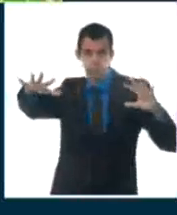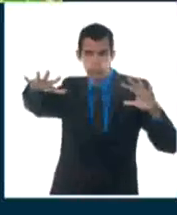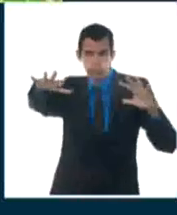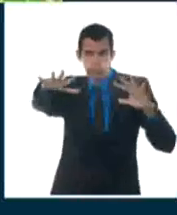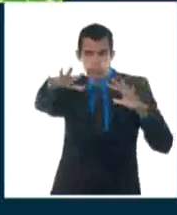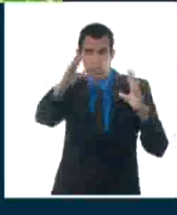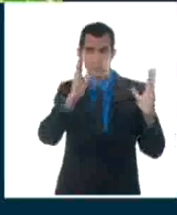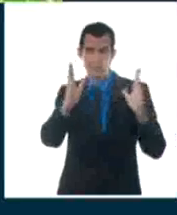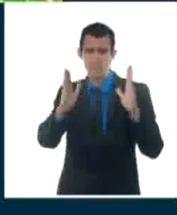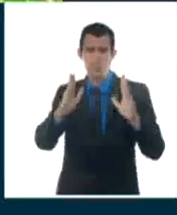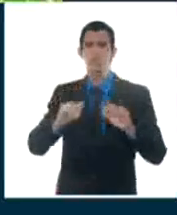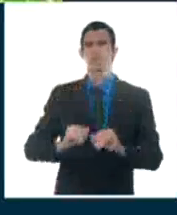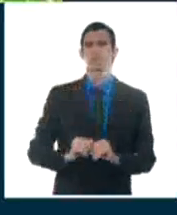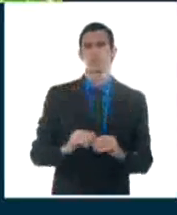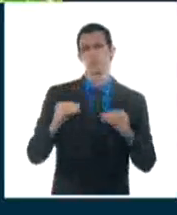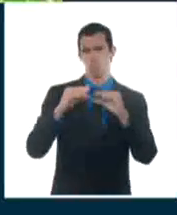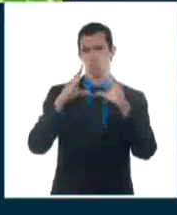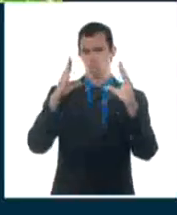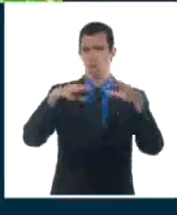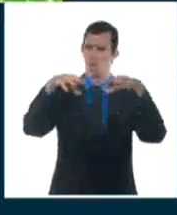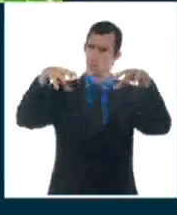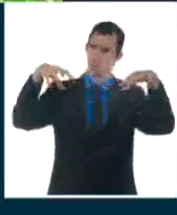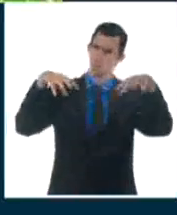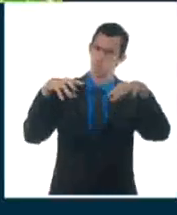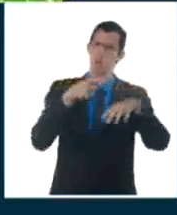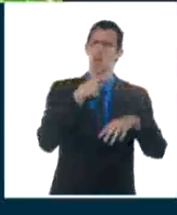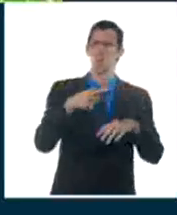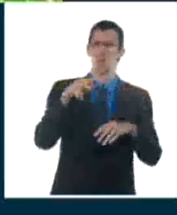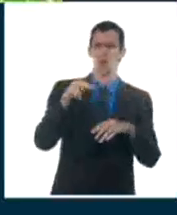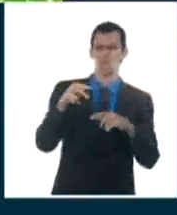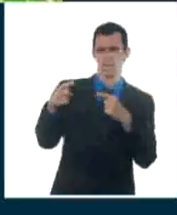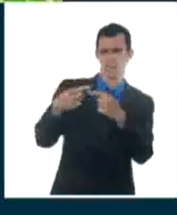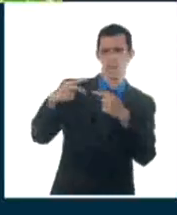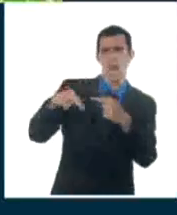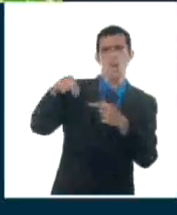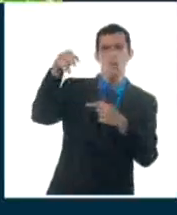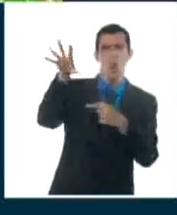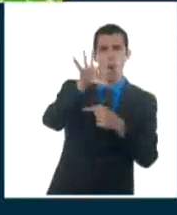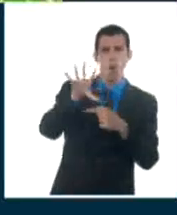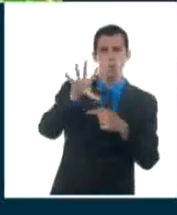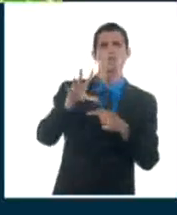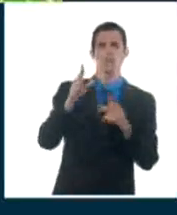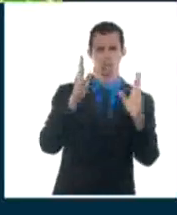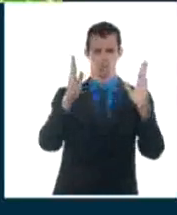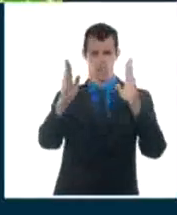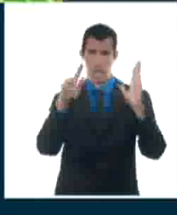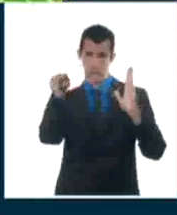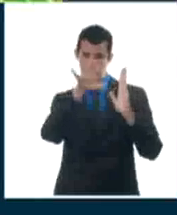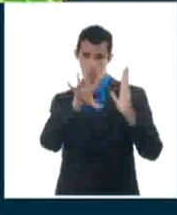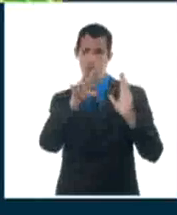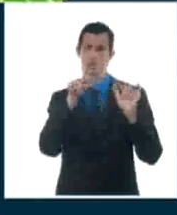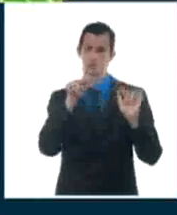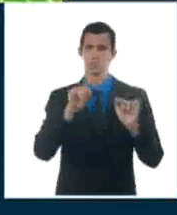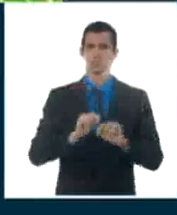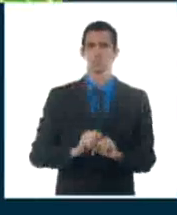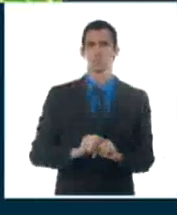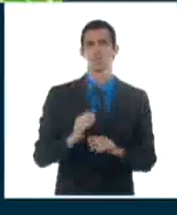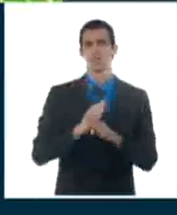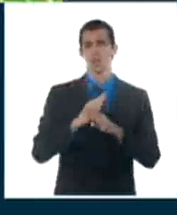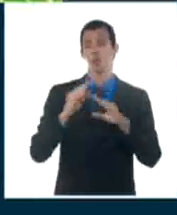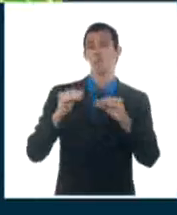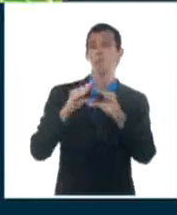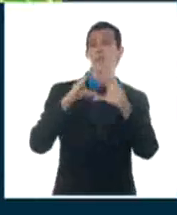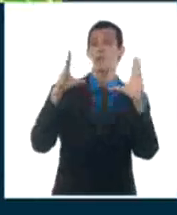desde la primera parte del día, sobre todo en localidades de la costa norte. En el caso de la zona oriental, tendremos aislados nublados durante horas de la mañana, pero en la tarde,